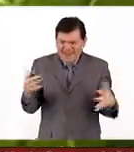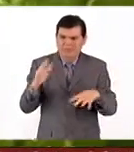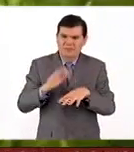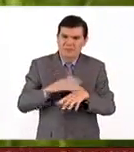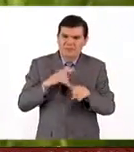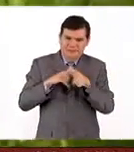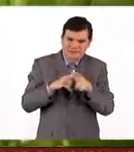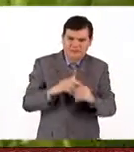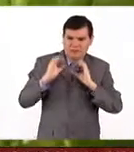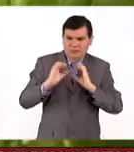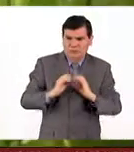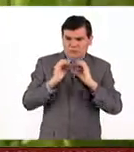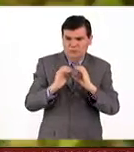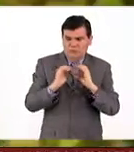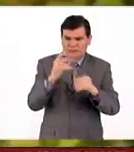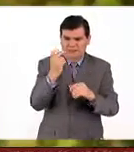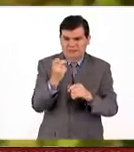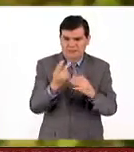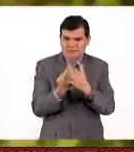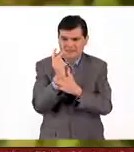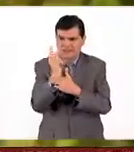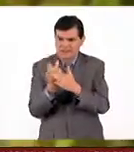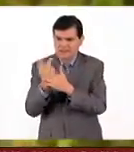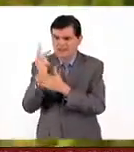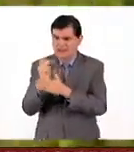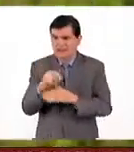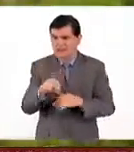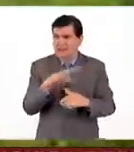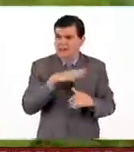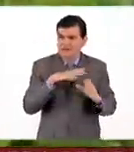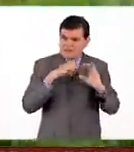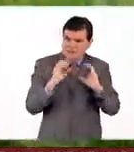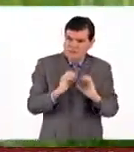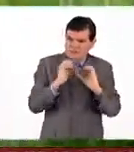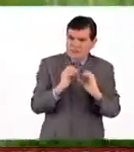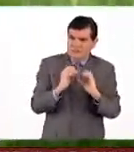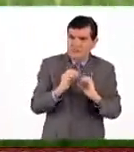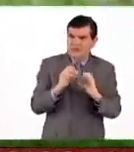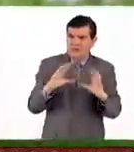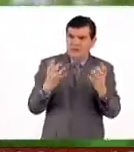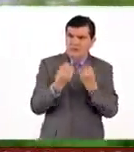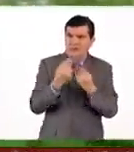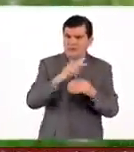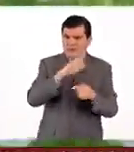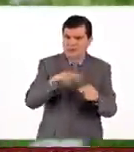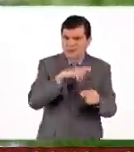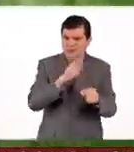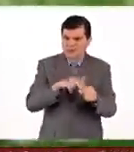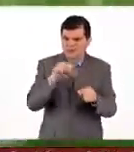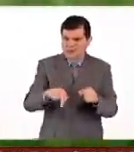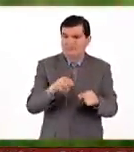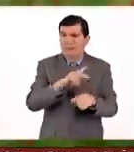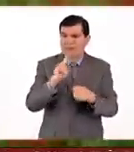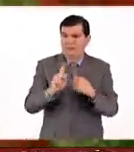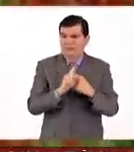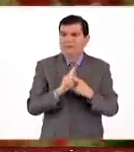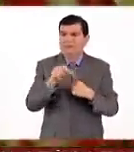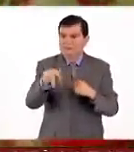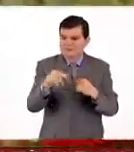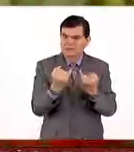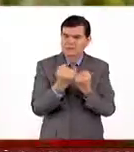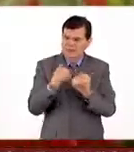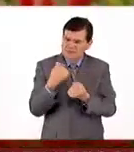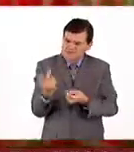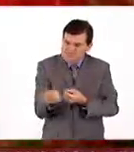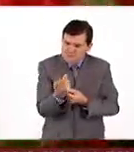por preservar estas especies de plantas que forman parte de la naturaleza de este país, pero también me gustaría